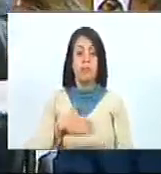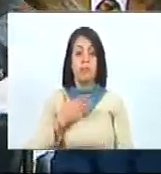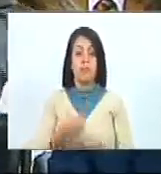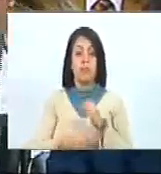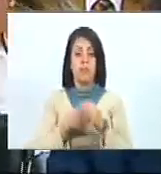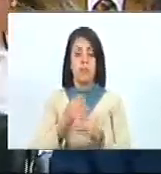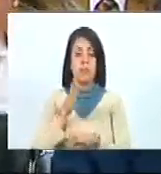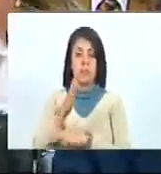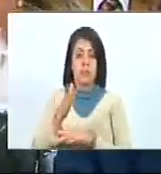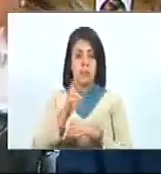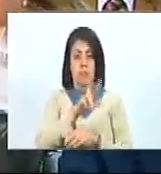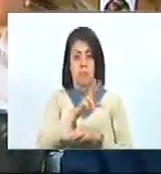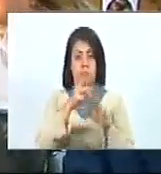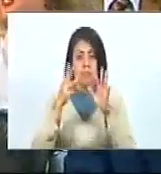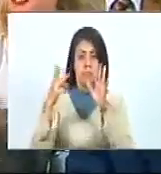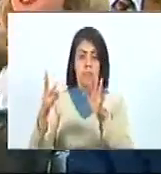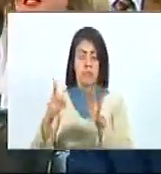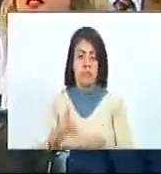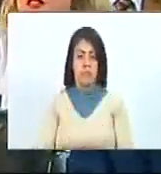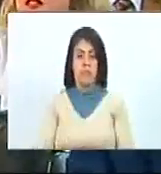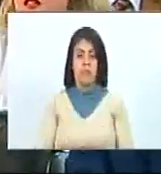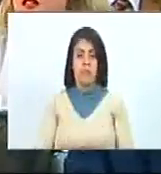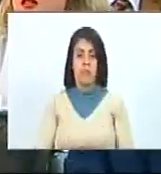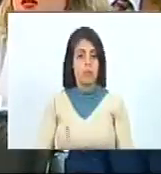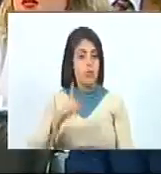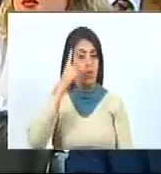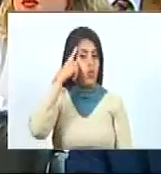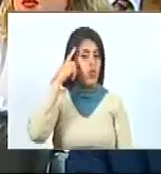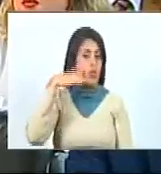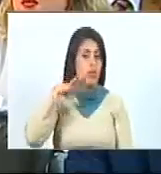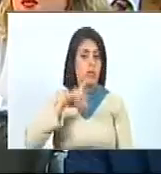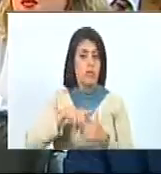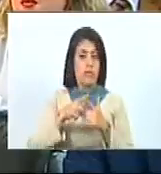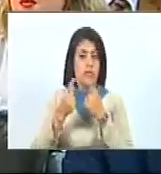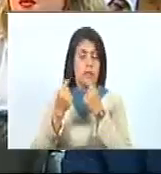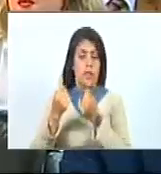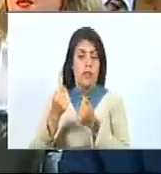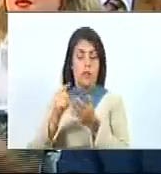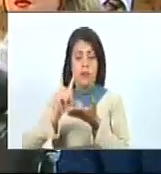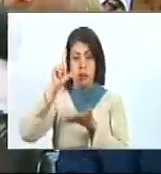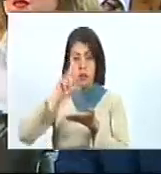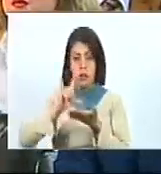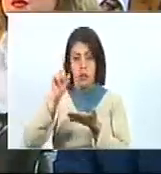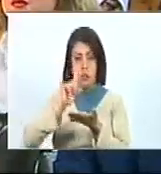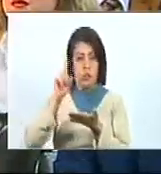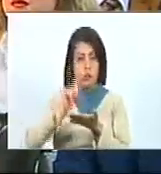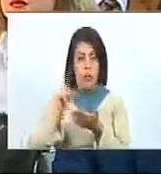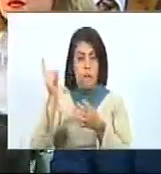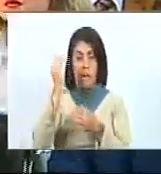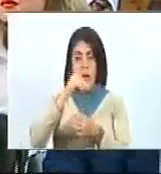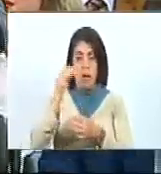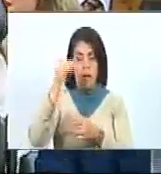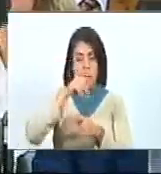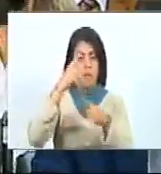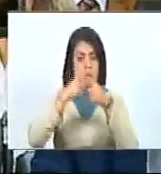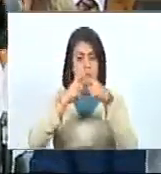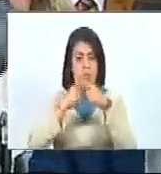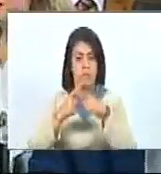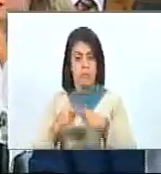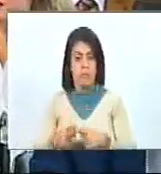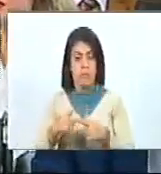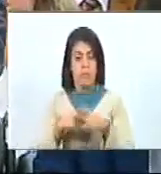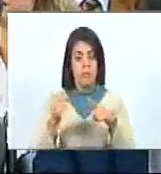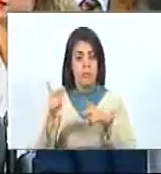40 litros y entraron 38 no vayan a creer que ustedes que yo dejan esos 2 litros sueltos eso los van sumando y al final de la tarde se da